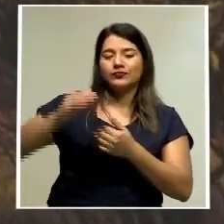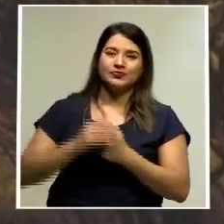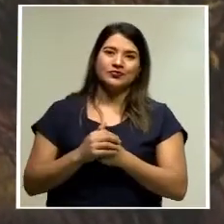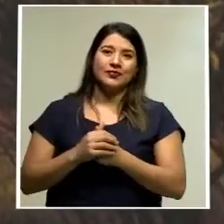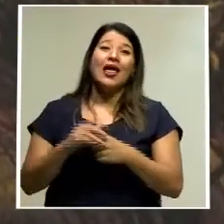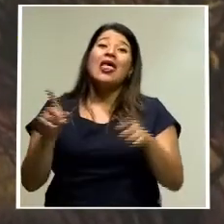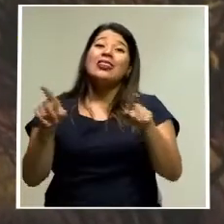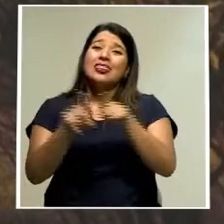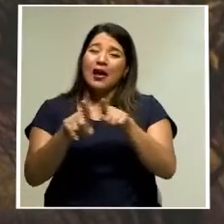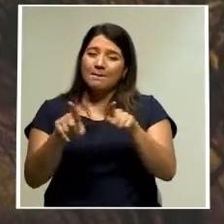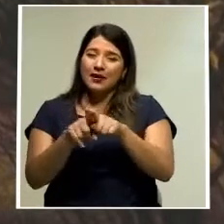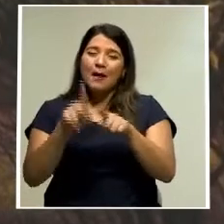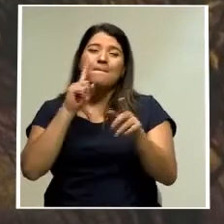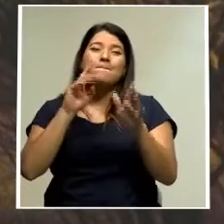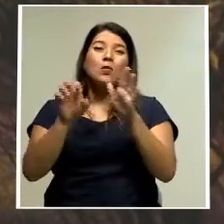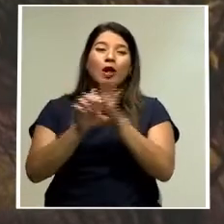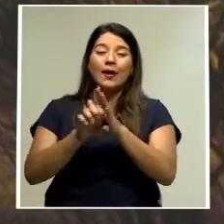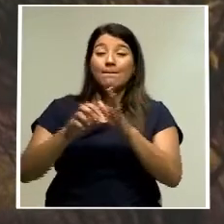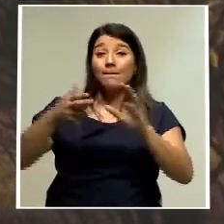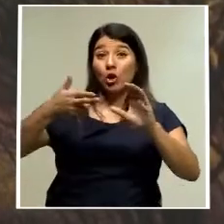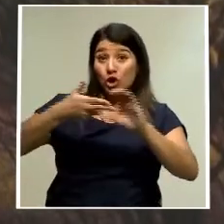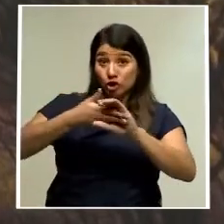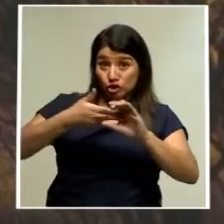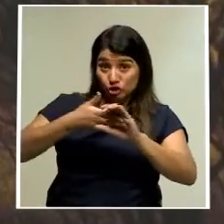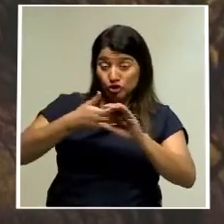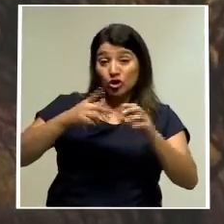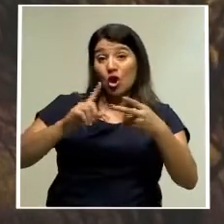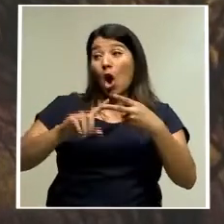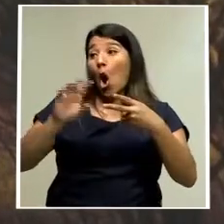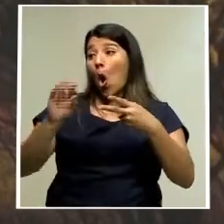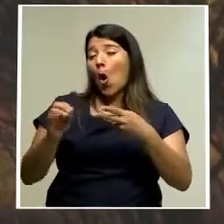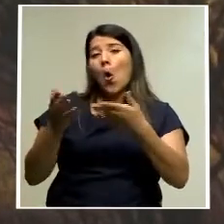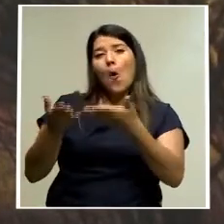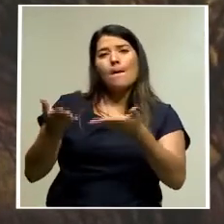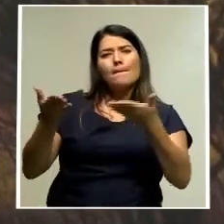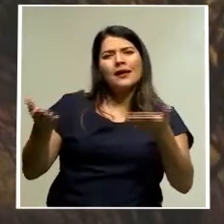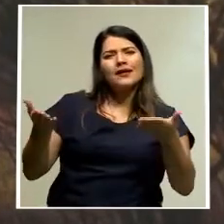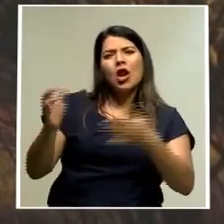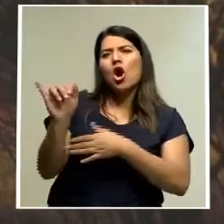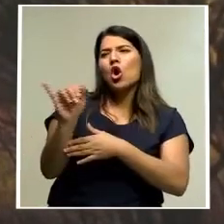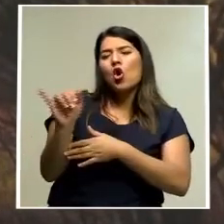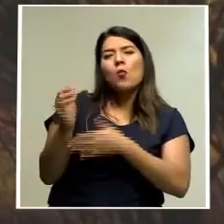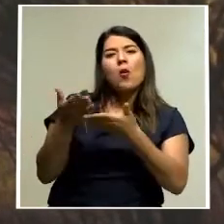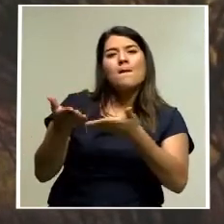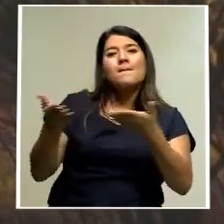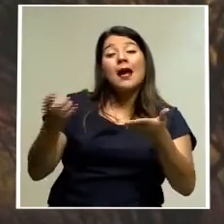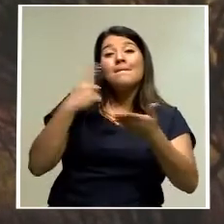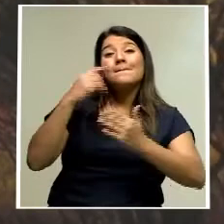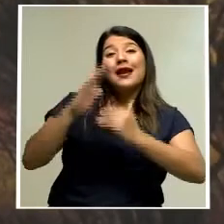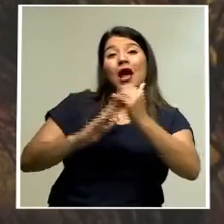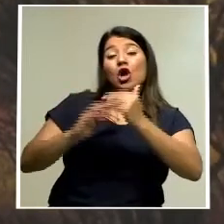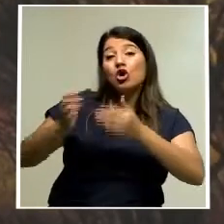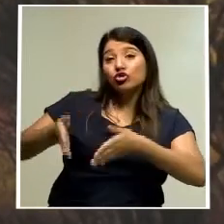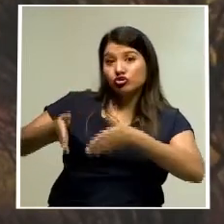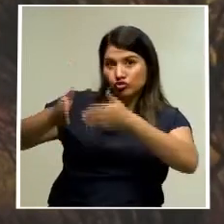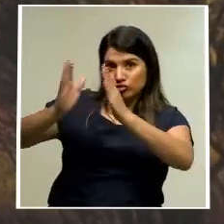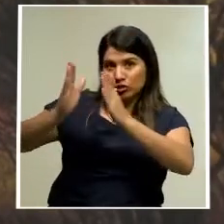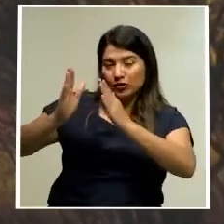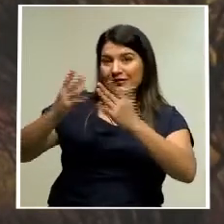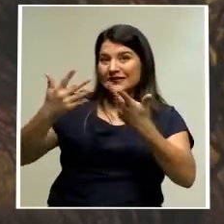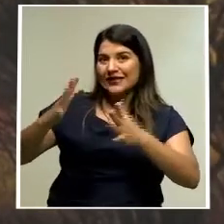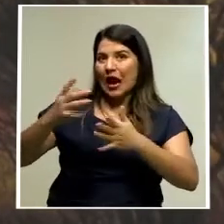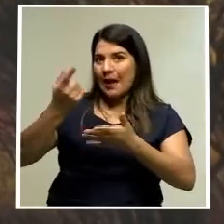ellas los combustibles derivados del petróleo, e incluso materias primas como materiales de construcción, entre otros, han subido a nivel internacional.